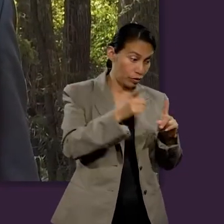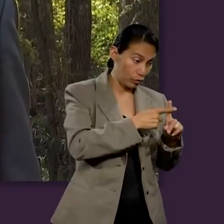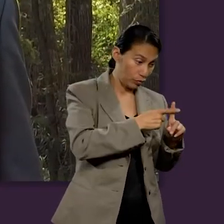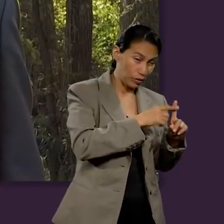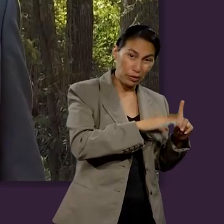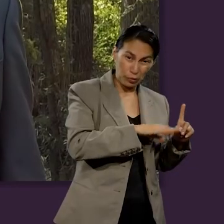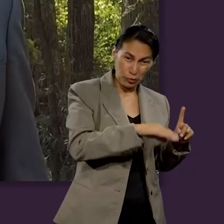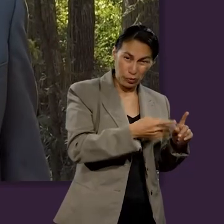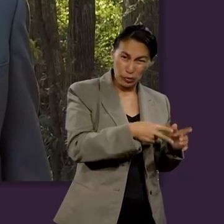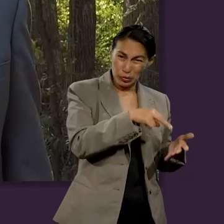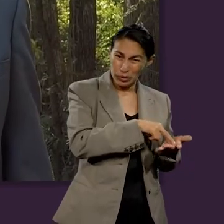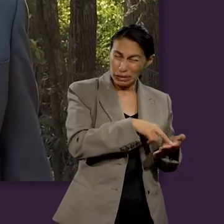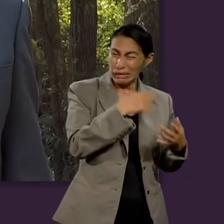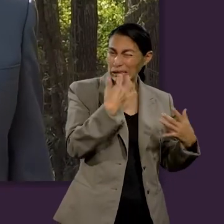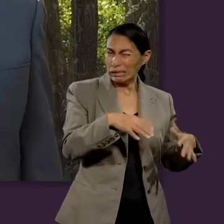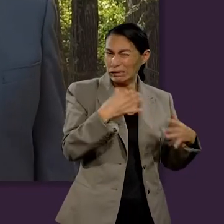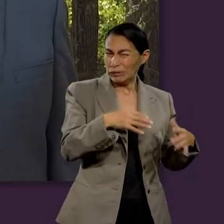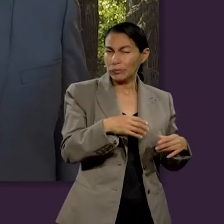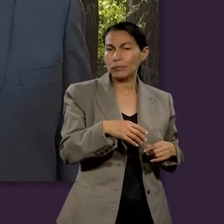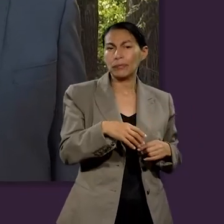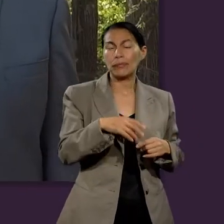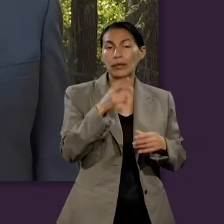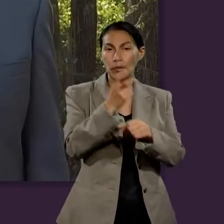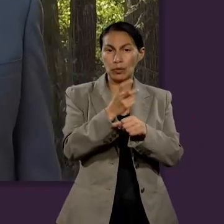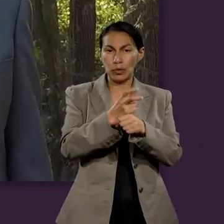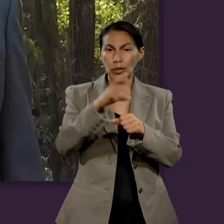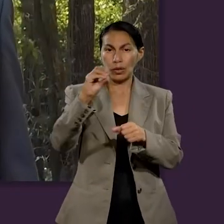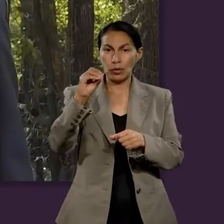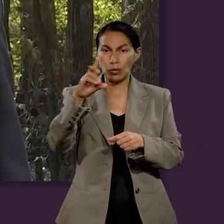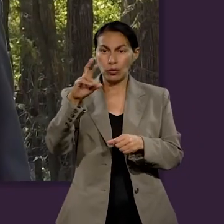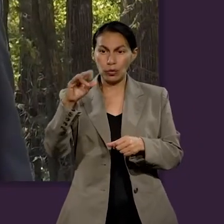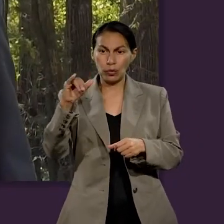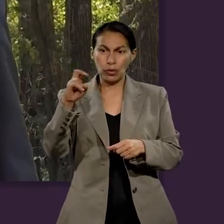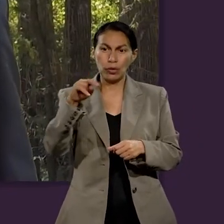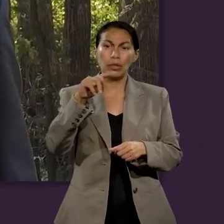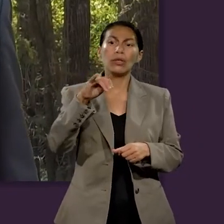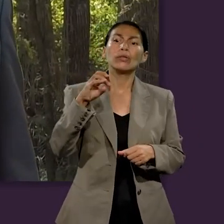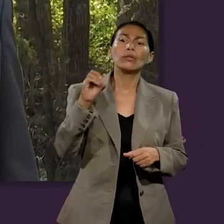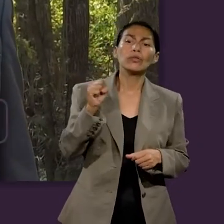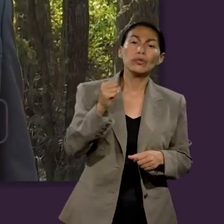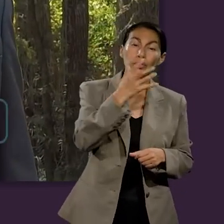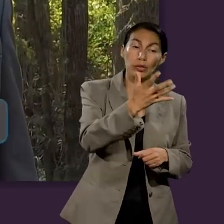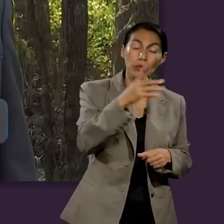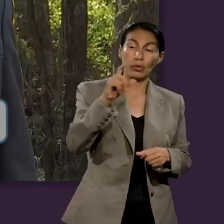dispuesto a hacer en la cruz del Calvario. Según de los Corintios, capítulo 5, versículo 21, dice,